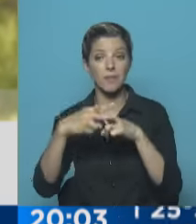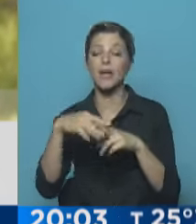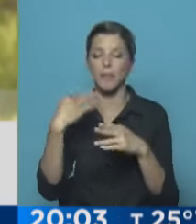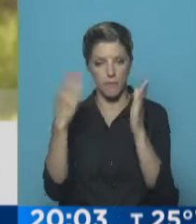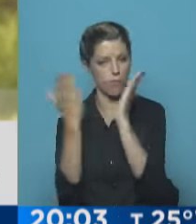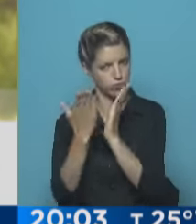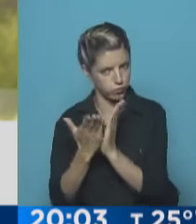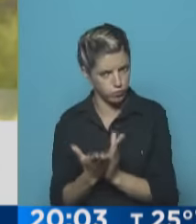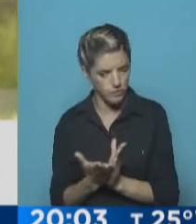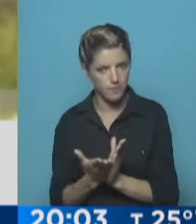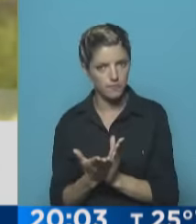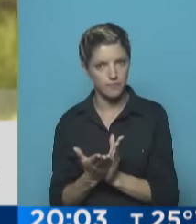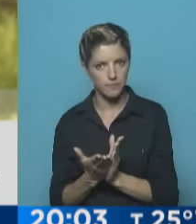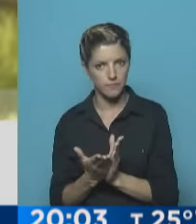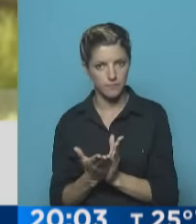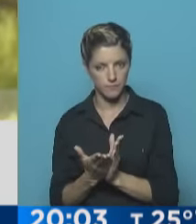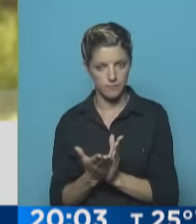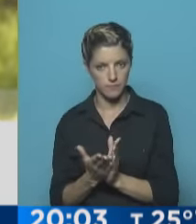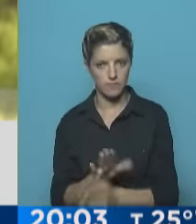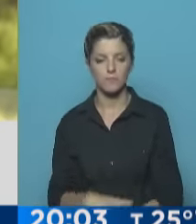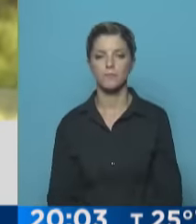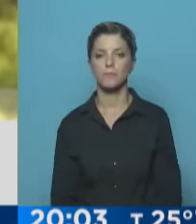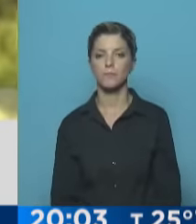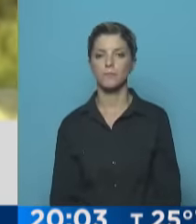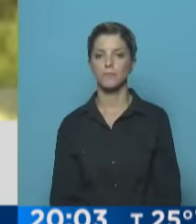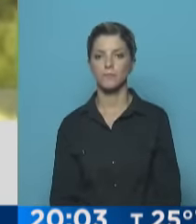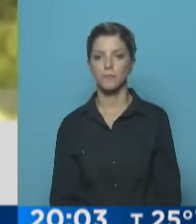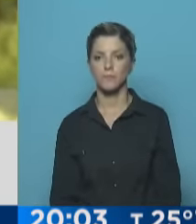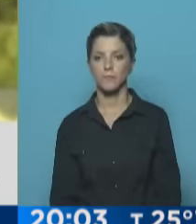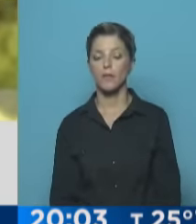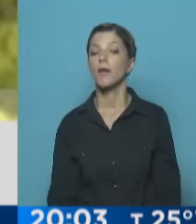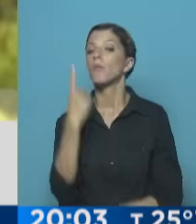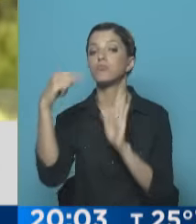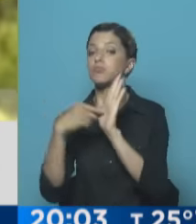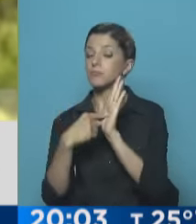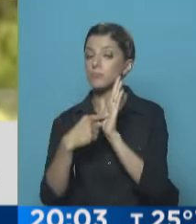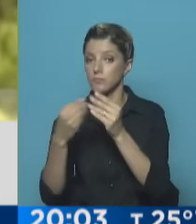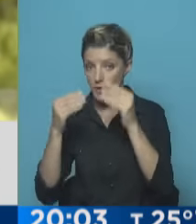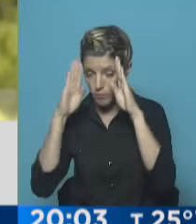múltiples alternativas, y es evidente que el principio es un principio de volver